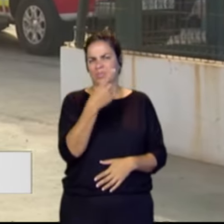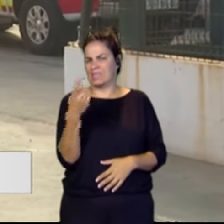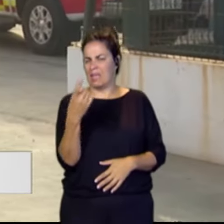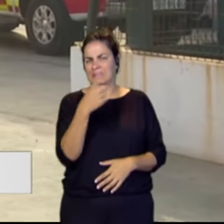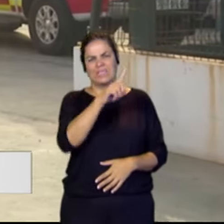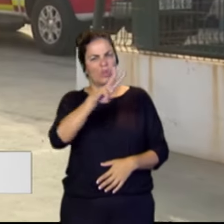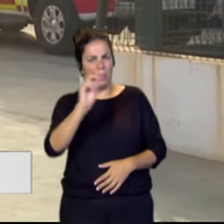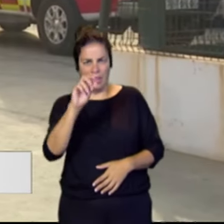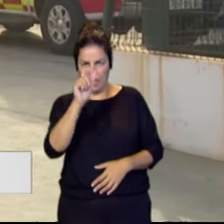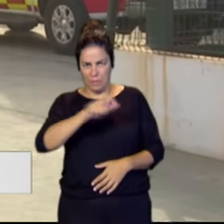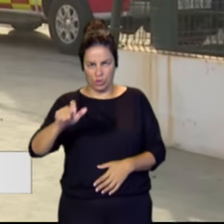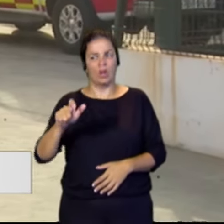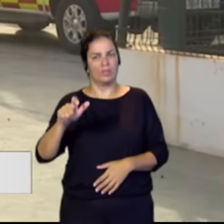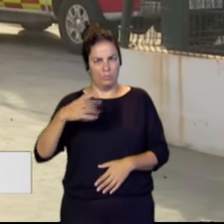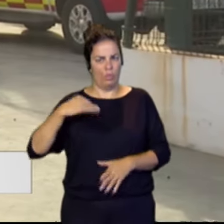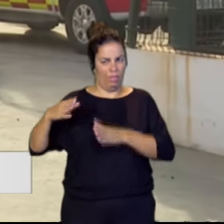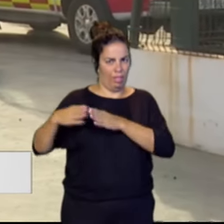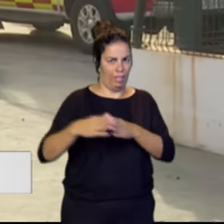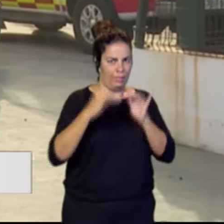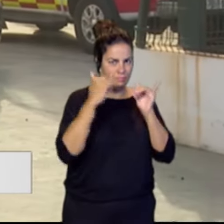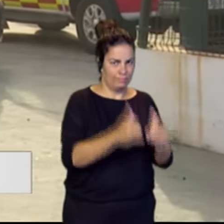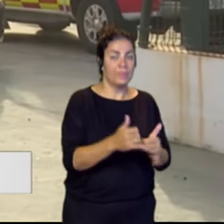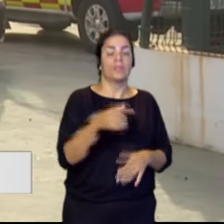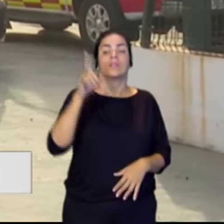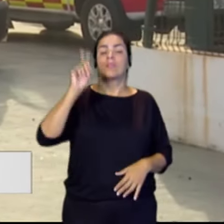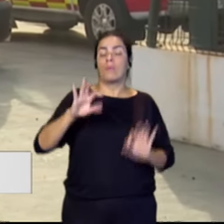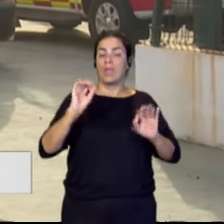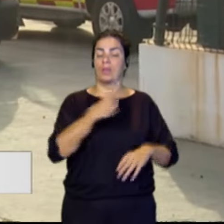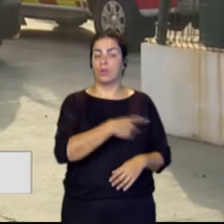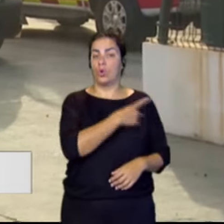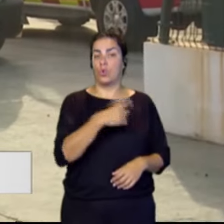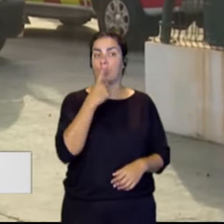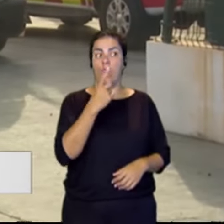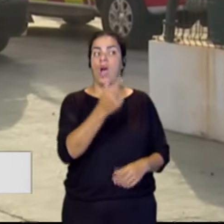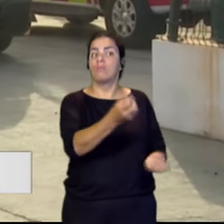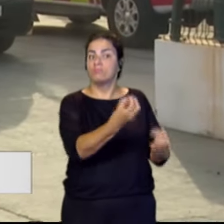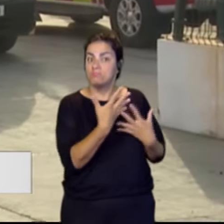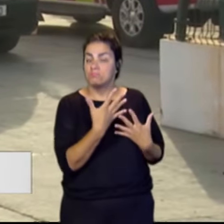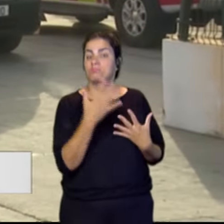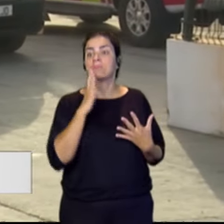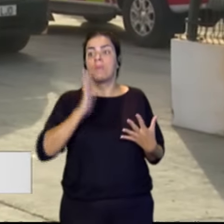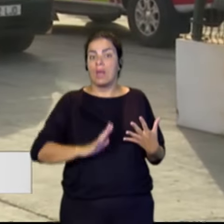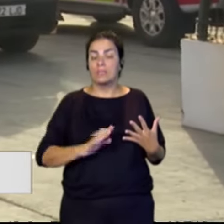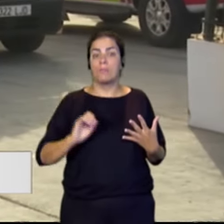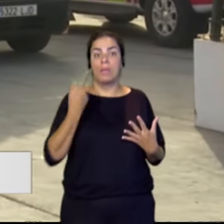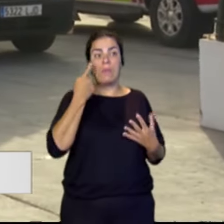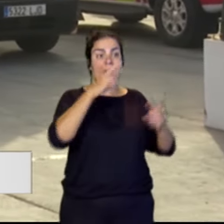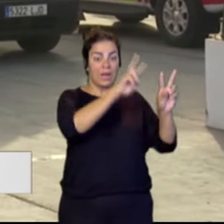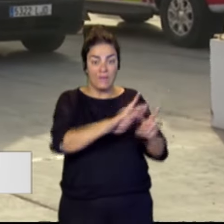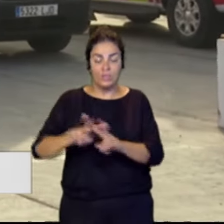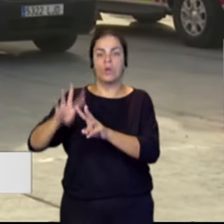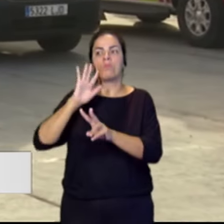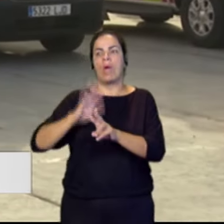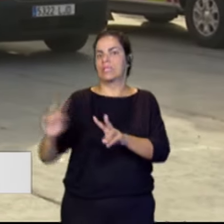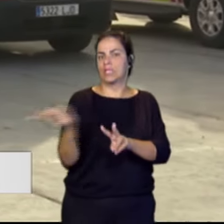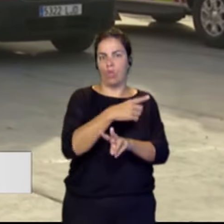pueden haber llegado en esa embarcación. También nos confirman desde Cruz Roja que, en principio, en esta primera revisión, el estado de salud